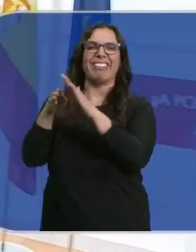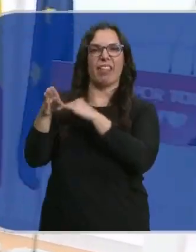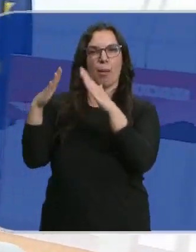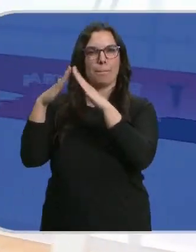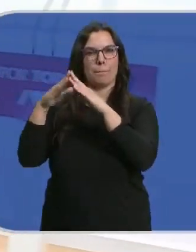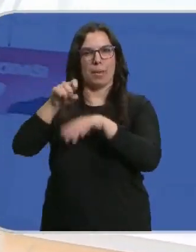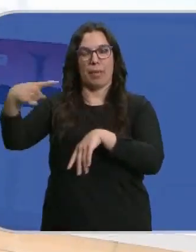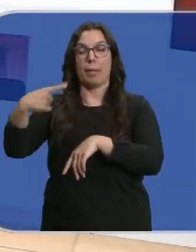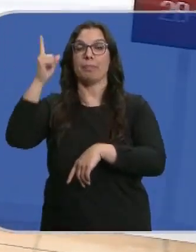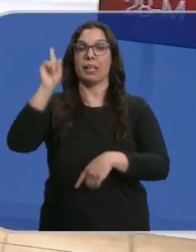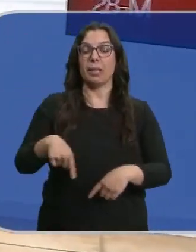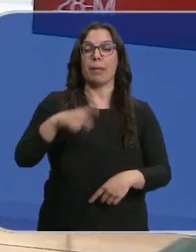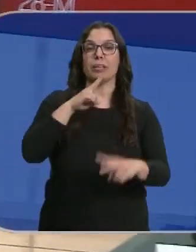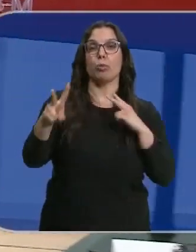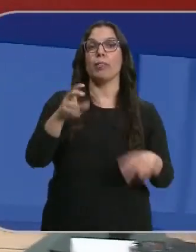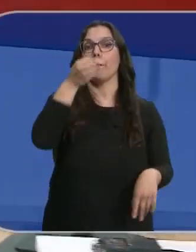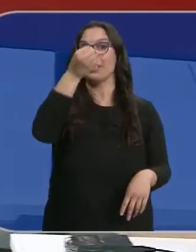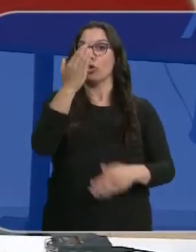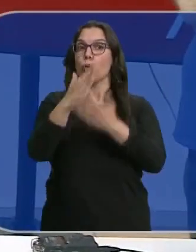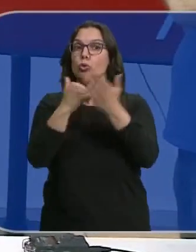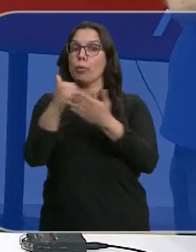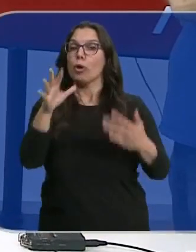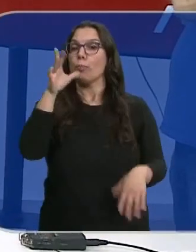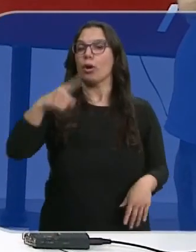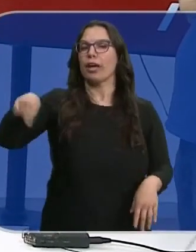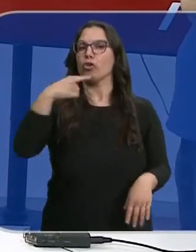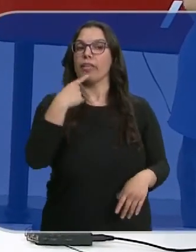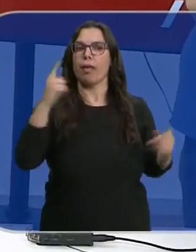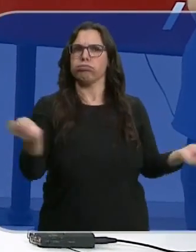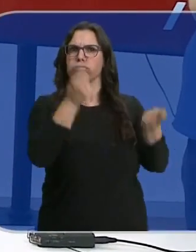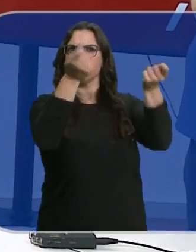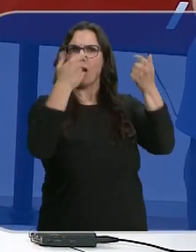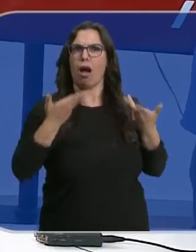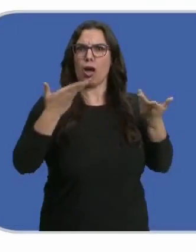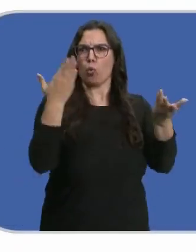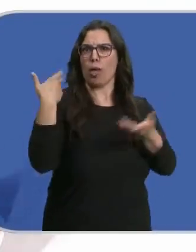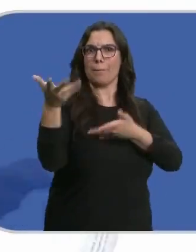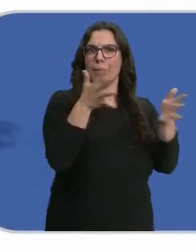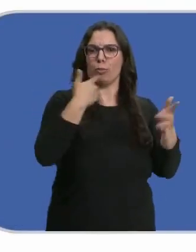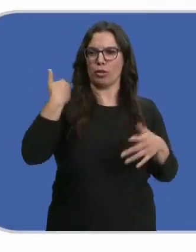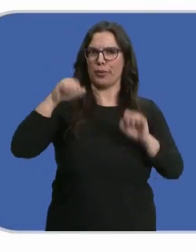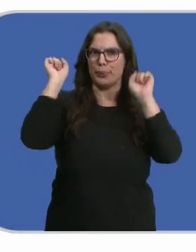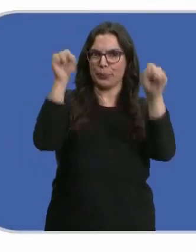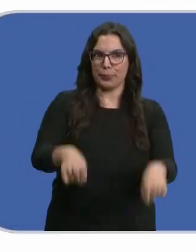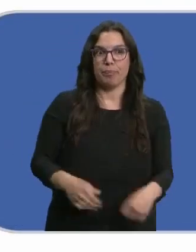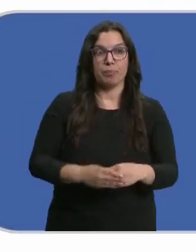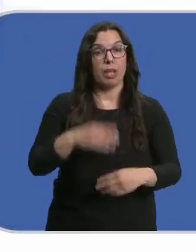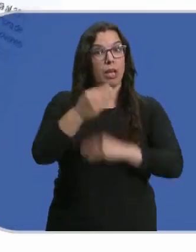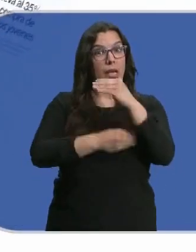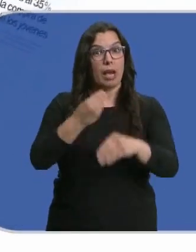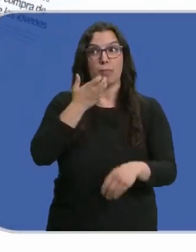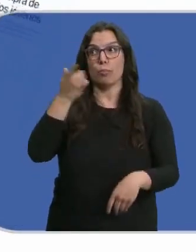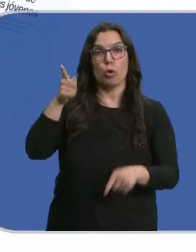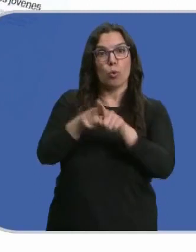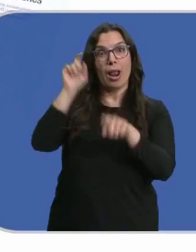las críticas del PSOE autonómico por el retraso en la gestión de las ayudas anunciadas por la Junta en marzo. Que hagan lo que hace el señor Lambán en